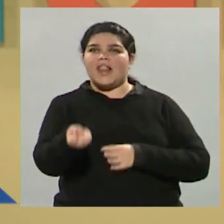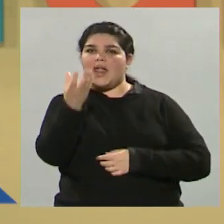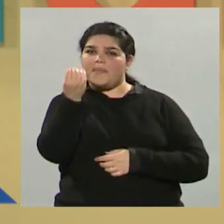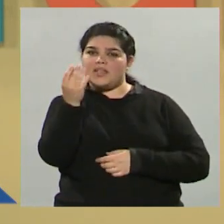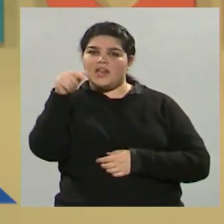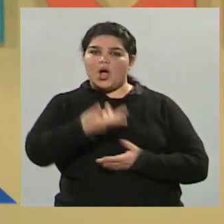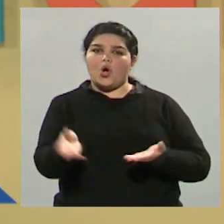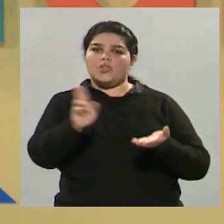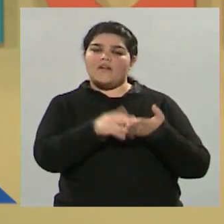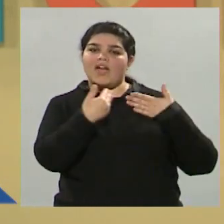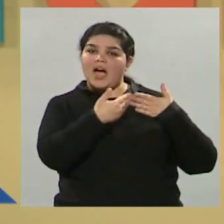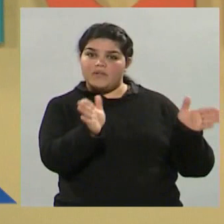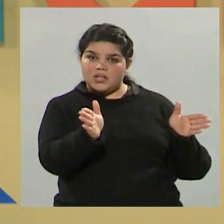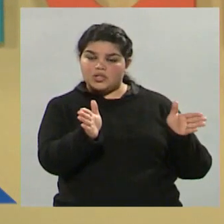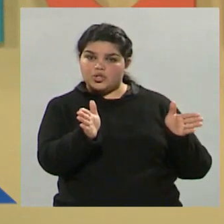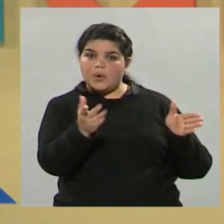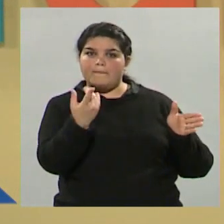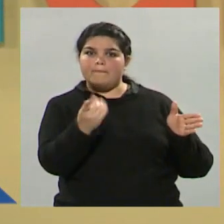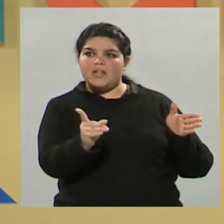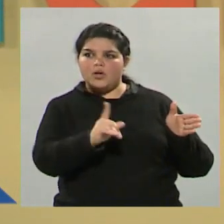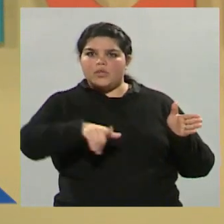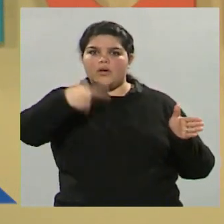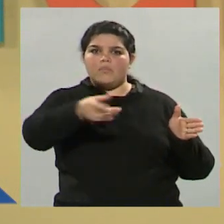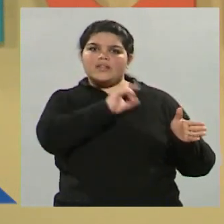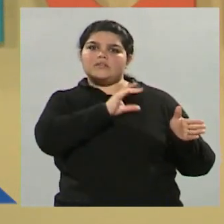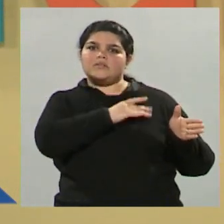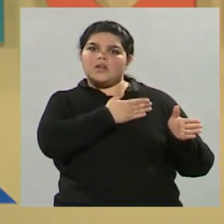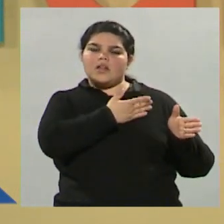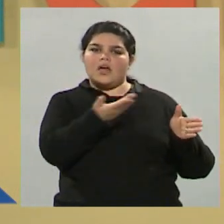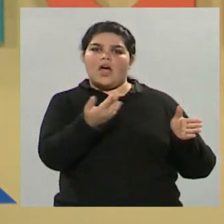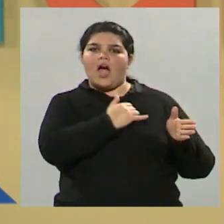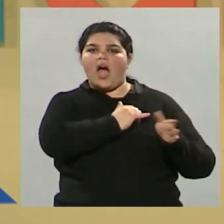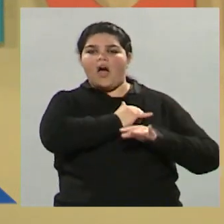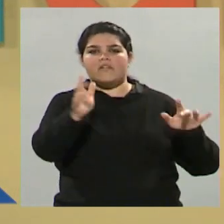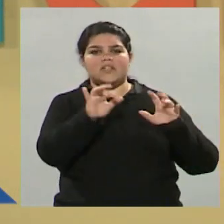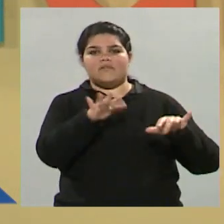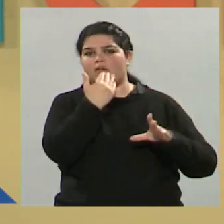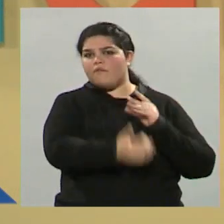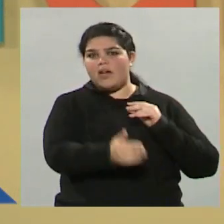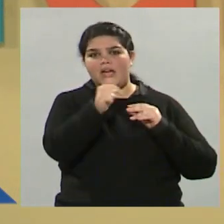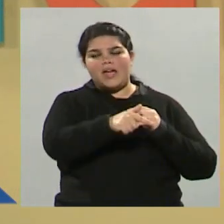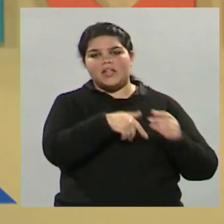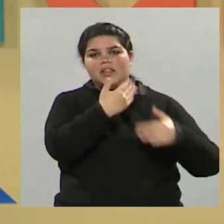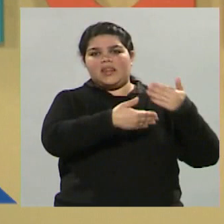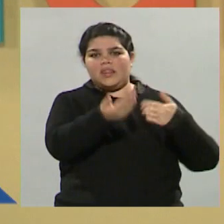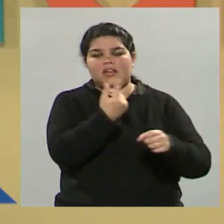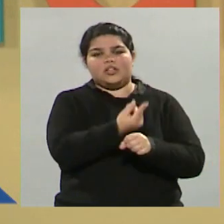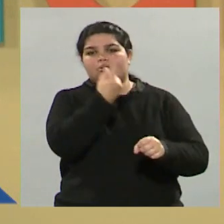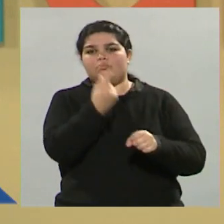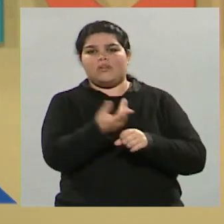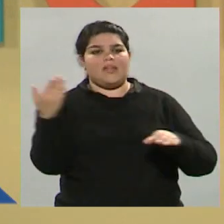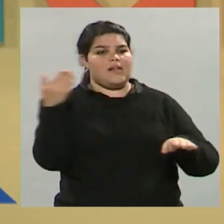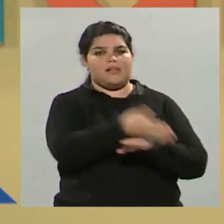reabrió el paso, pero luego informaron a autoridades chilenas que se les cayó básicamente el sistema, no podían realizar el ingreso de